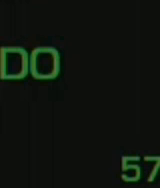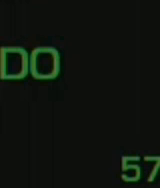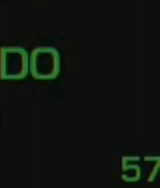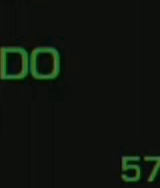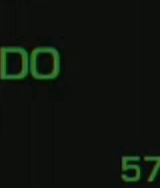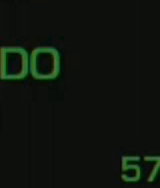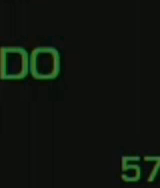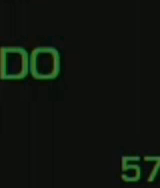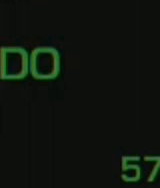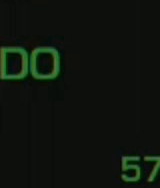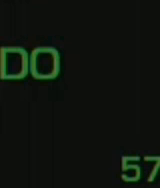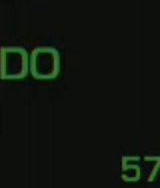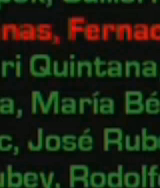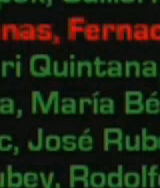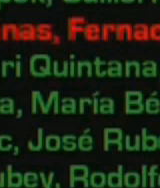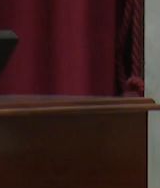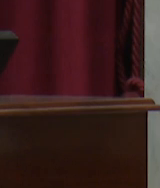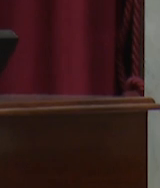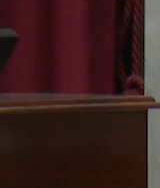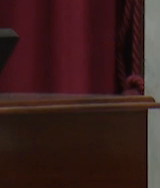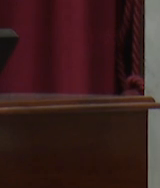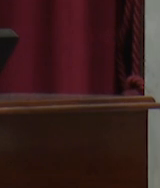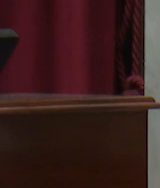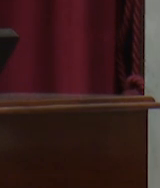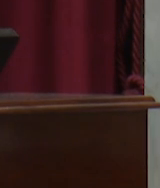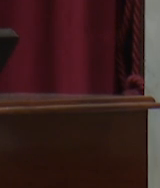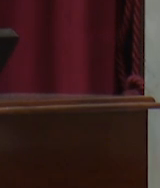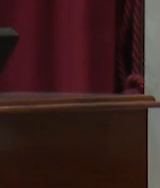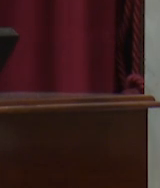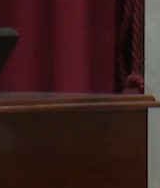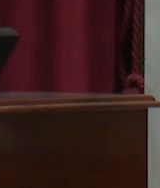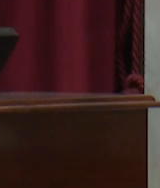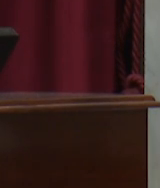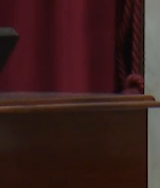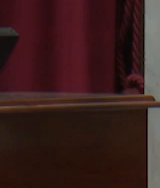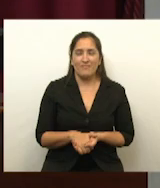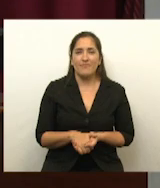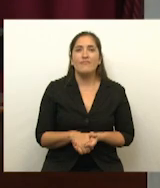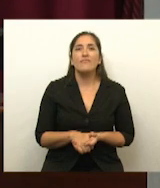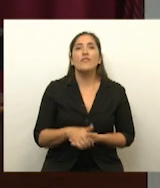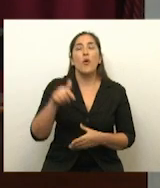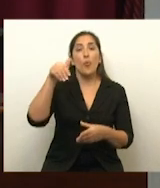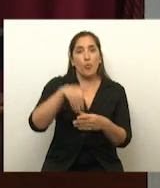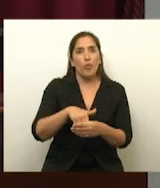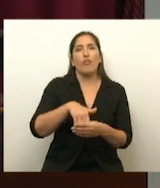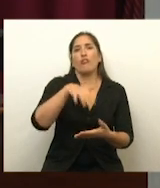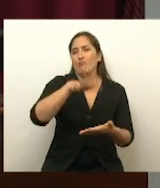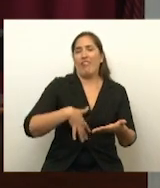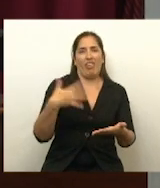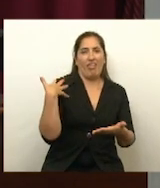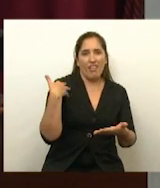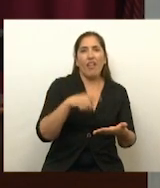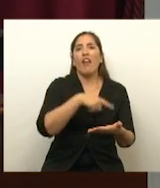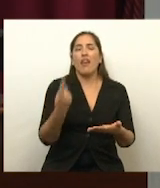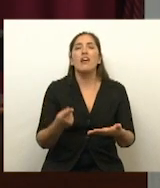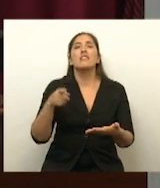Afirmativo, pero tomó mal. Afirmativo. Queda constancia. Corresponde votar en general y en particular el orden del